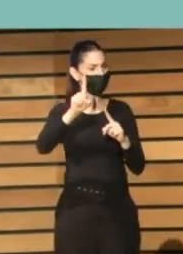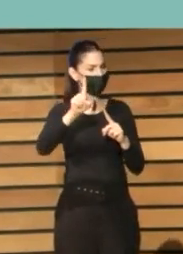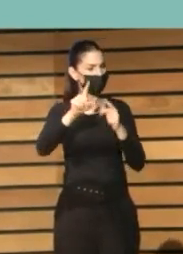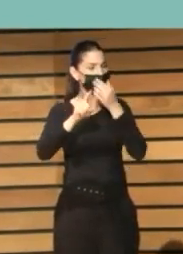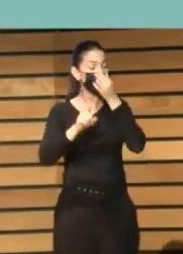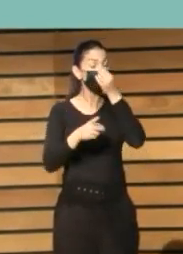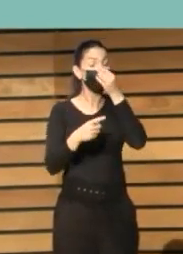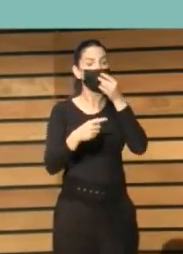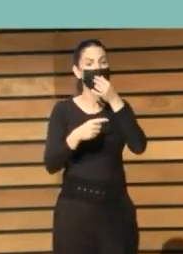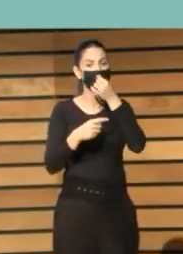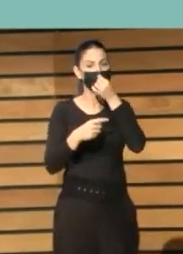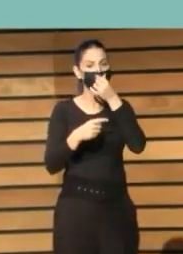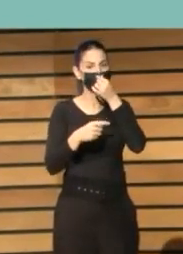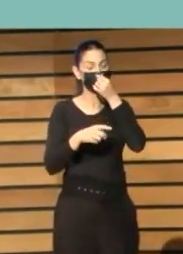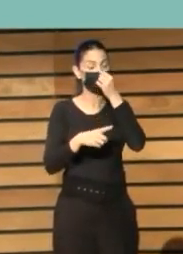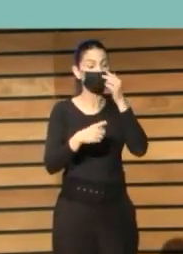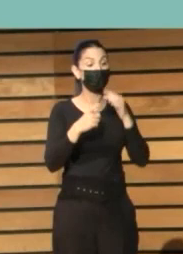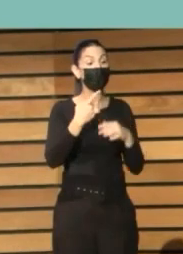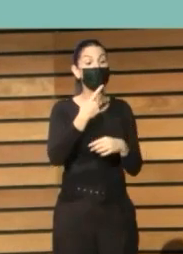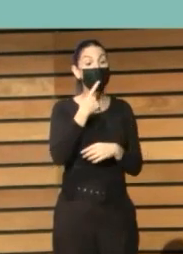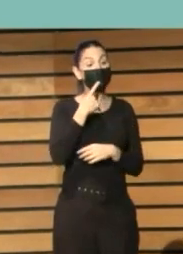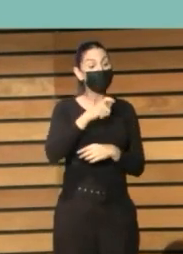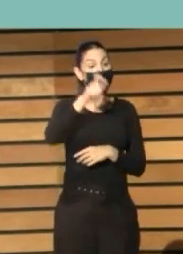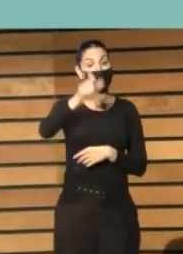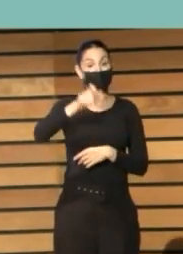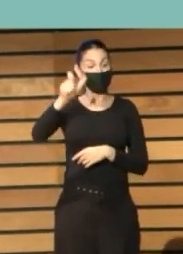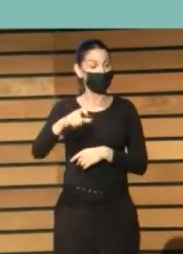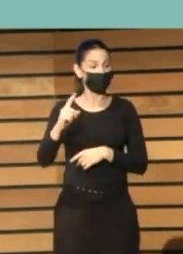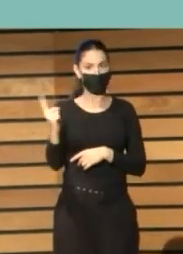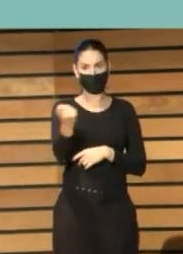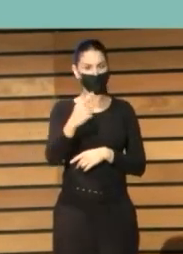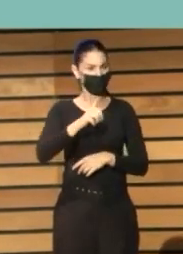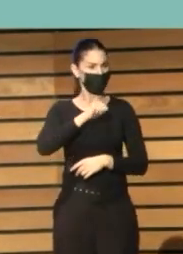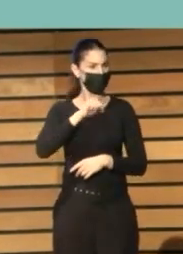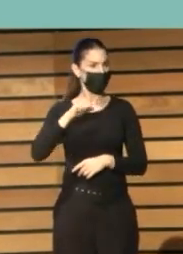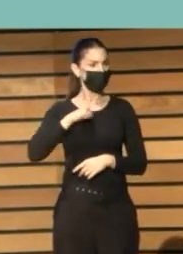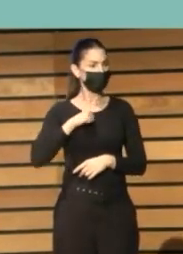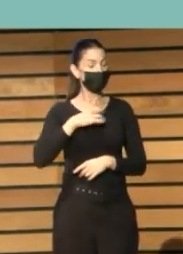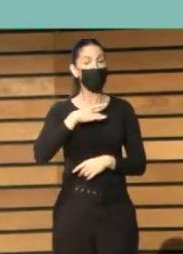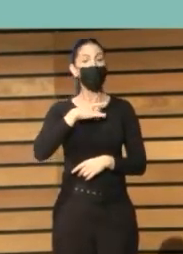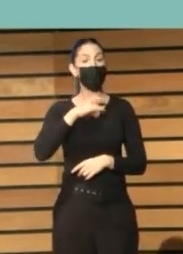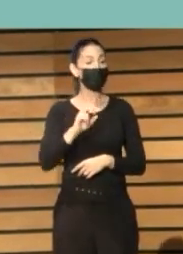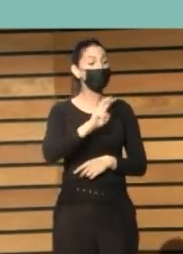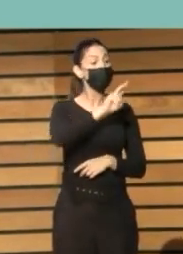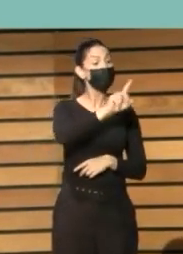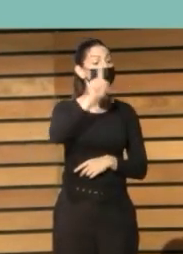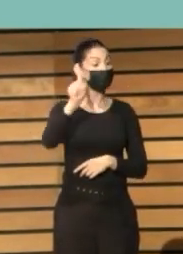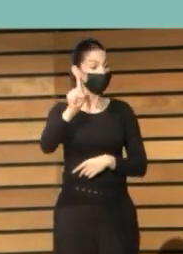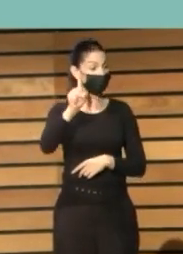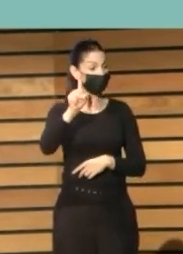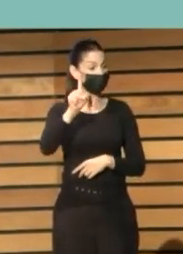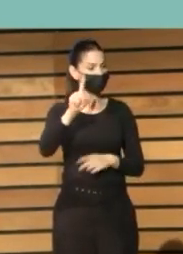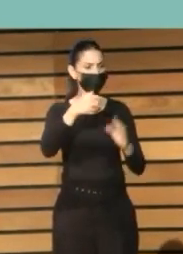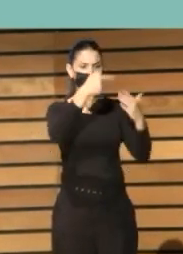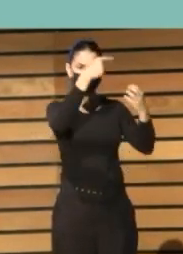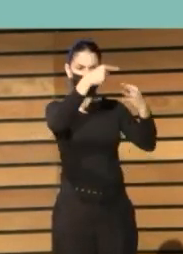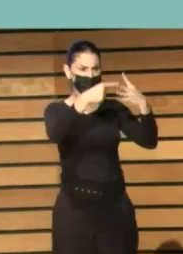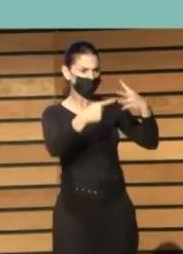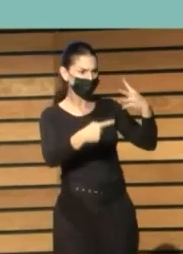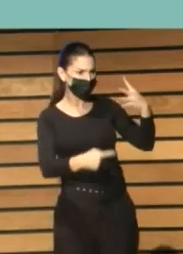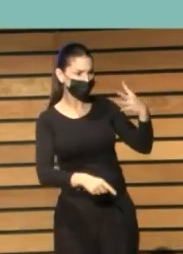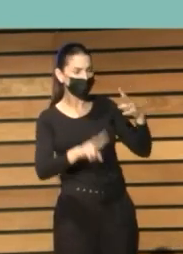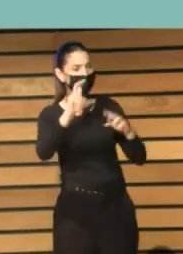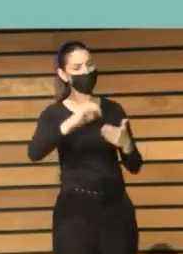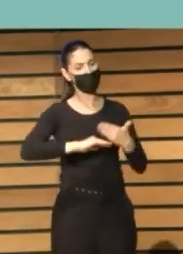aquel nivel en el que las personas son capaces de desarrollar con autonomía las 21 partes de la competencia digital que presenta este modelo,